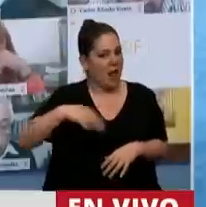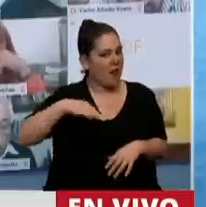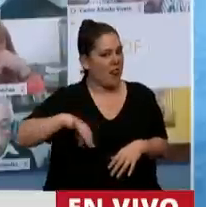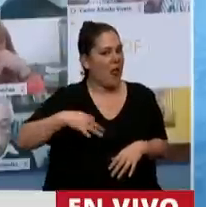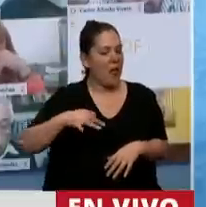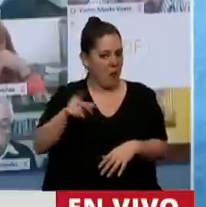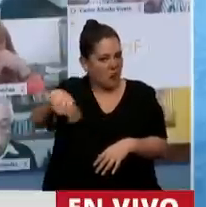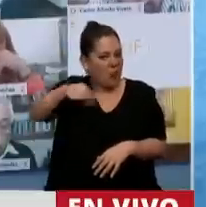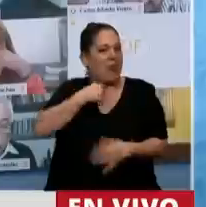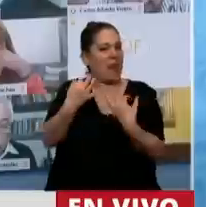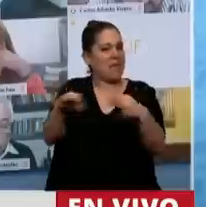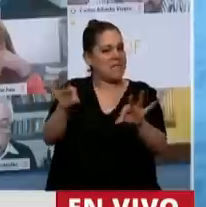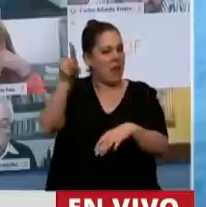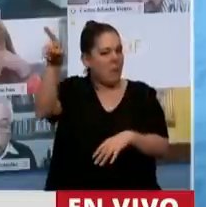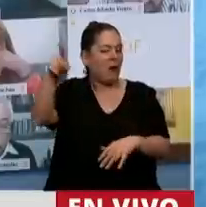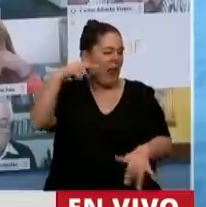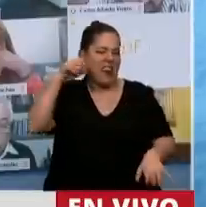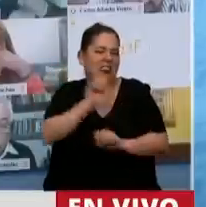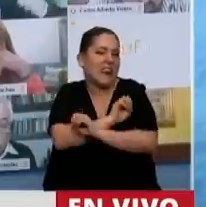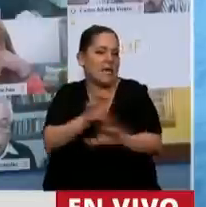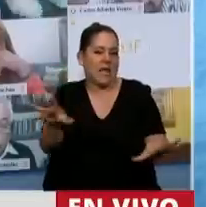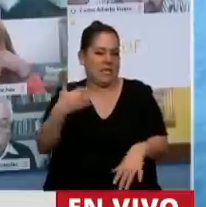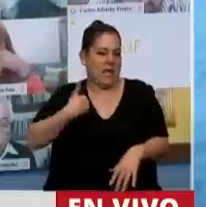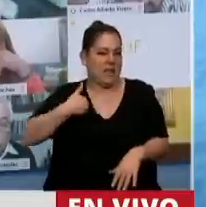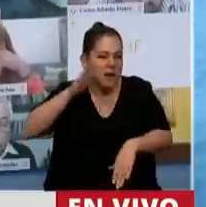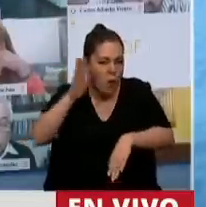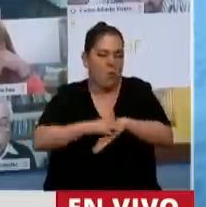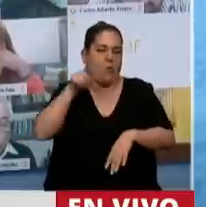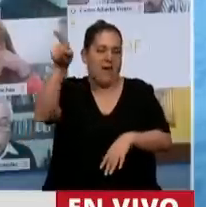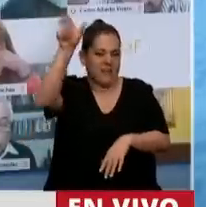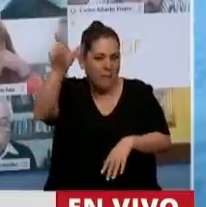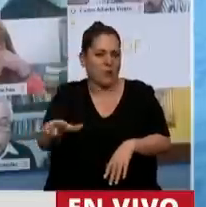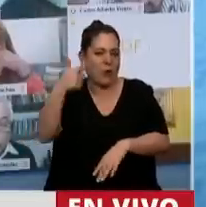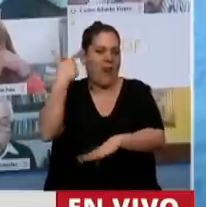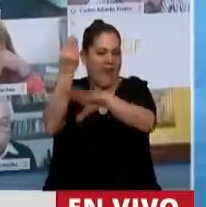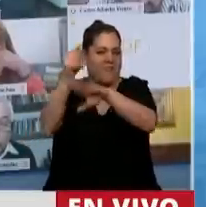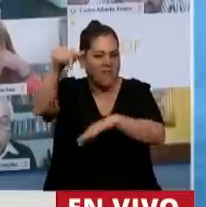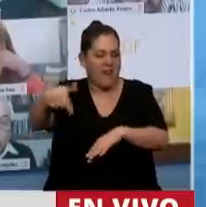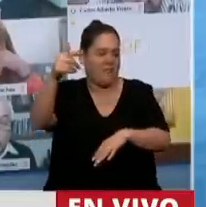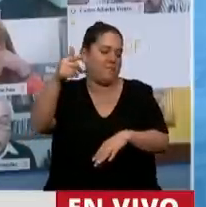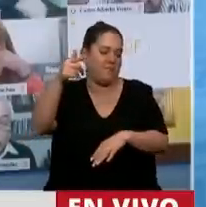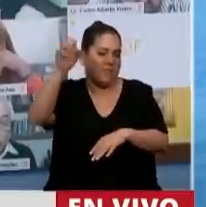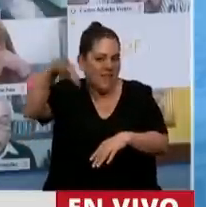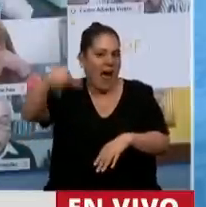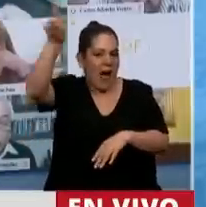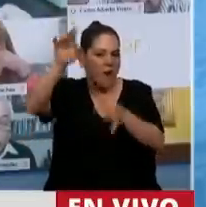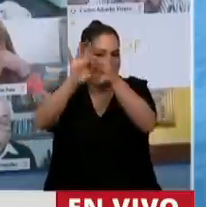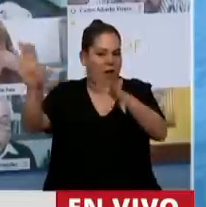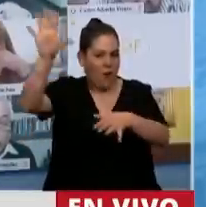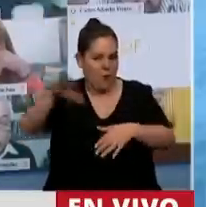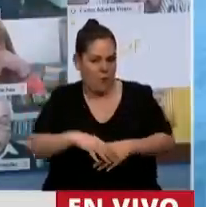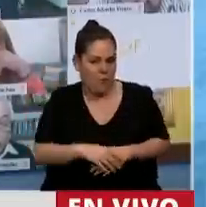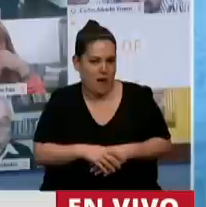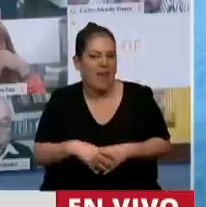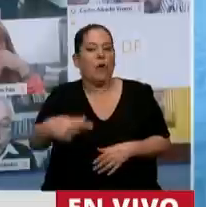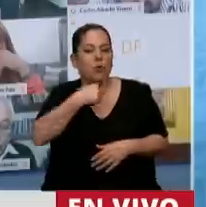de los desastres que se hicieron en este país. Le quieren evitar a los millonarios de este país